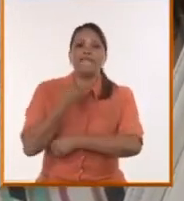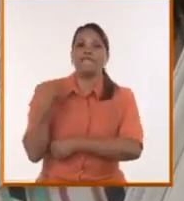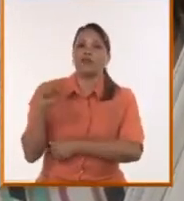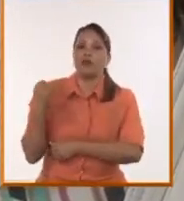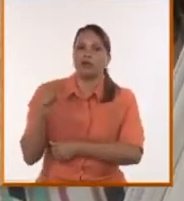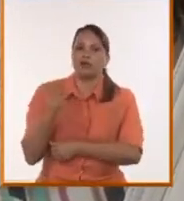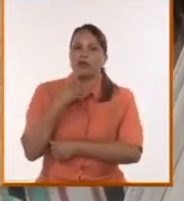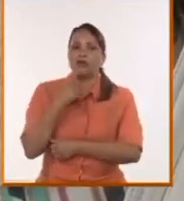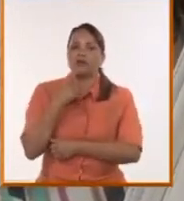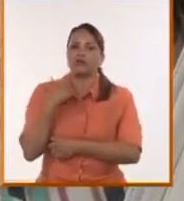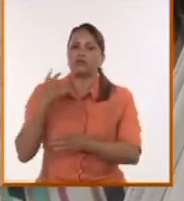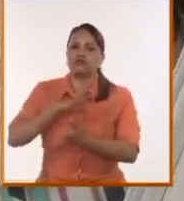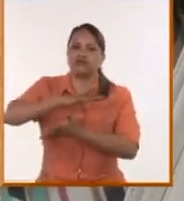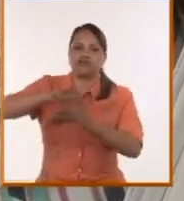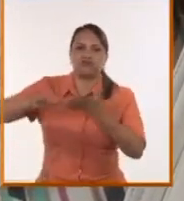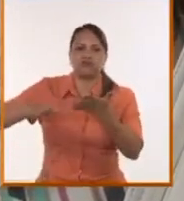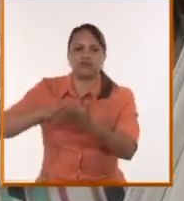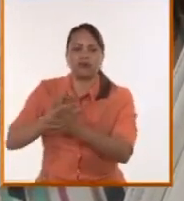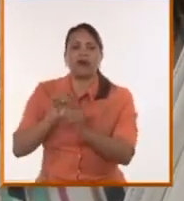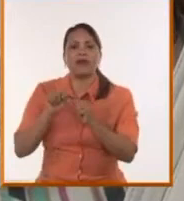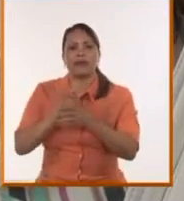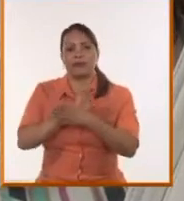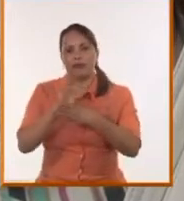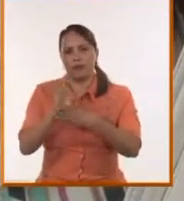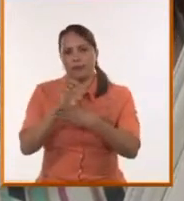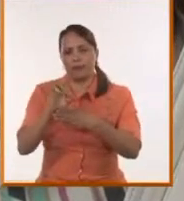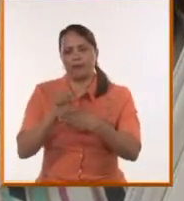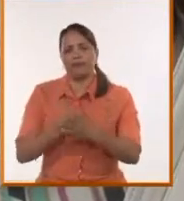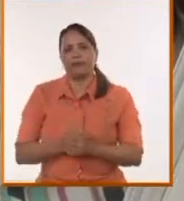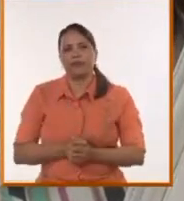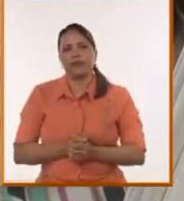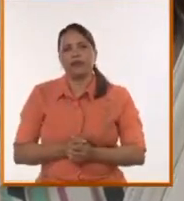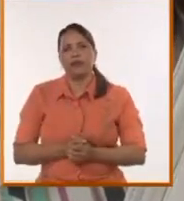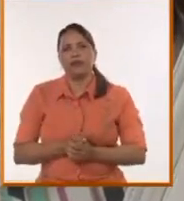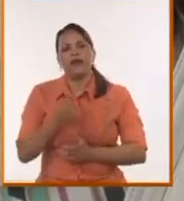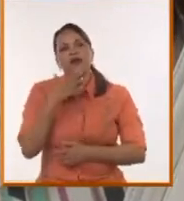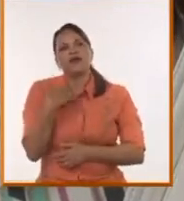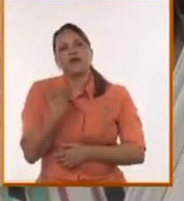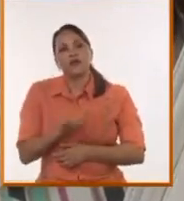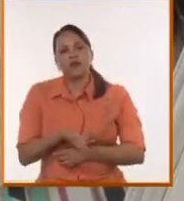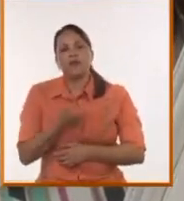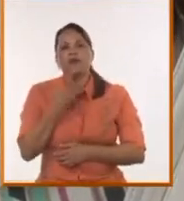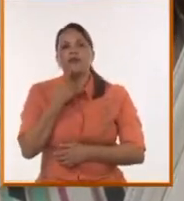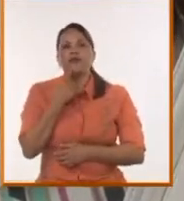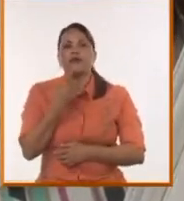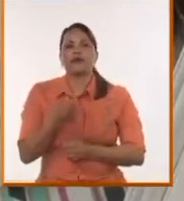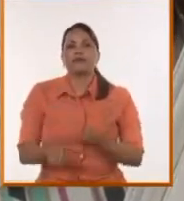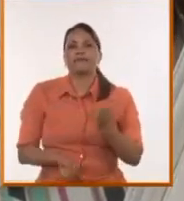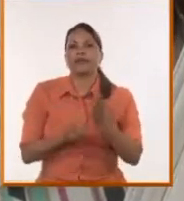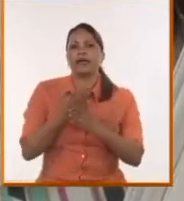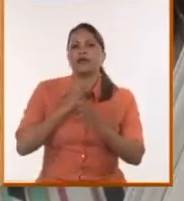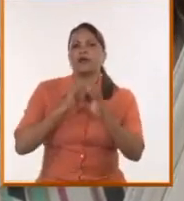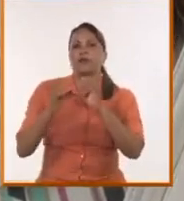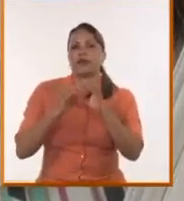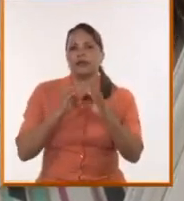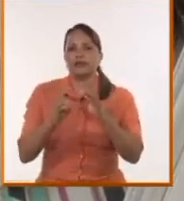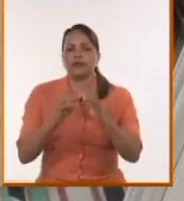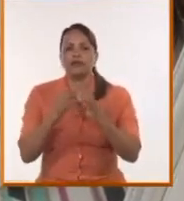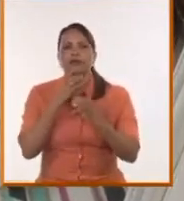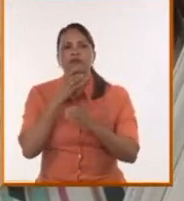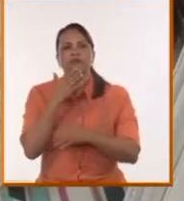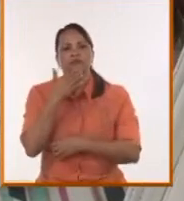región. ¿Cómo también dar esa batalla comunicacional en el sentido cultural, en el sentido de que